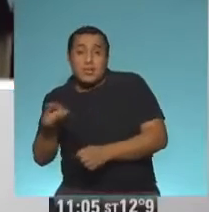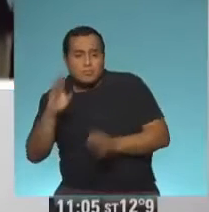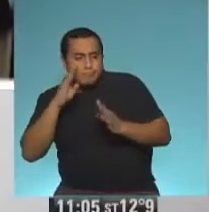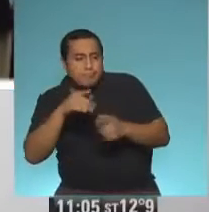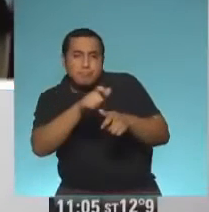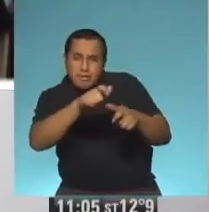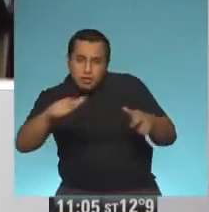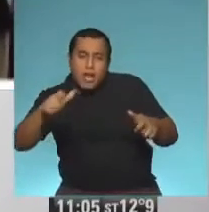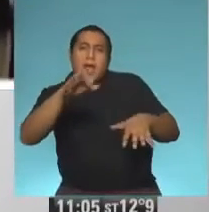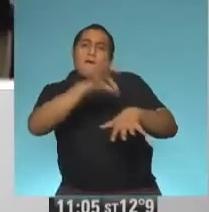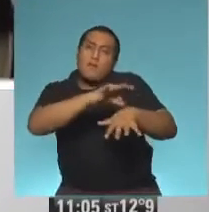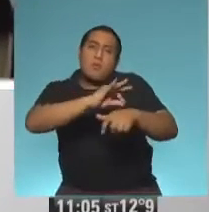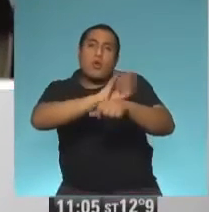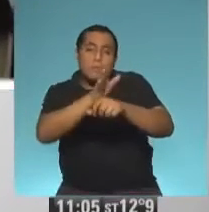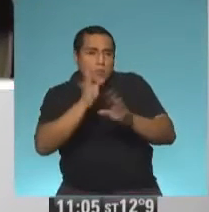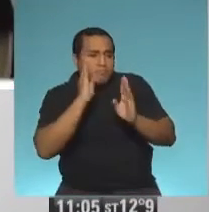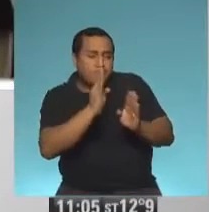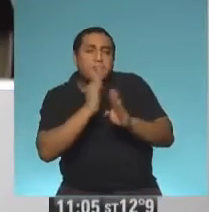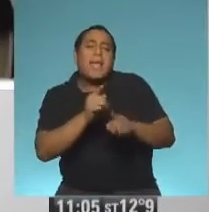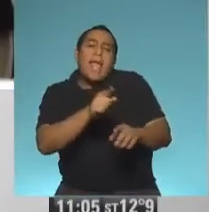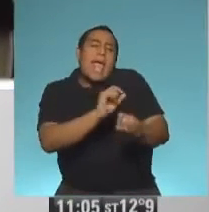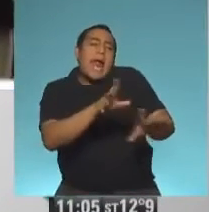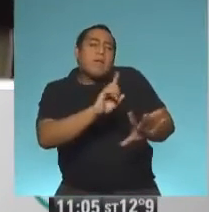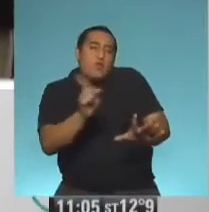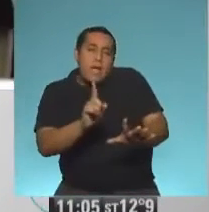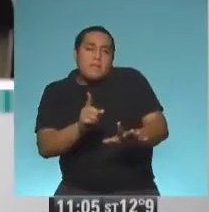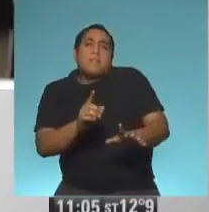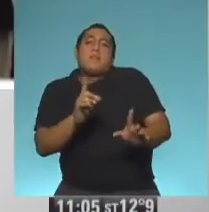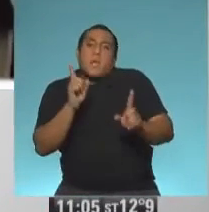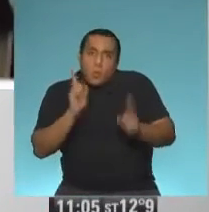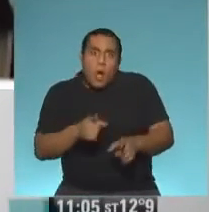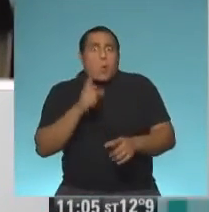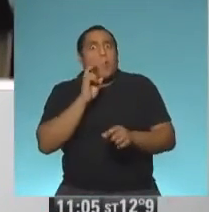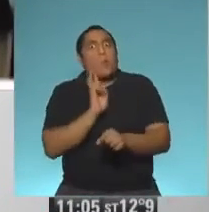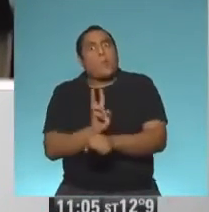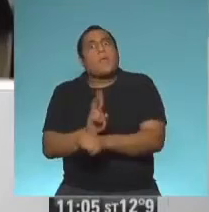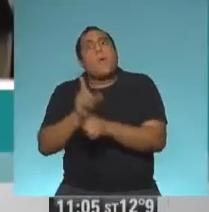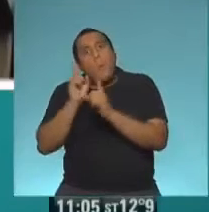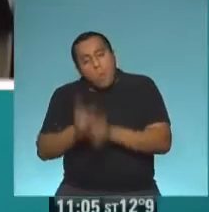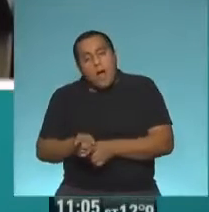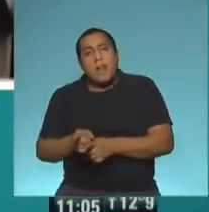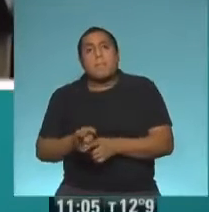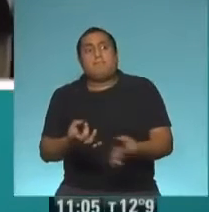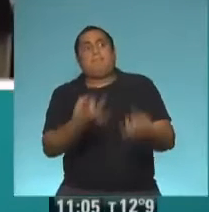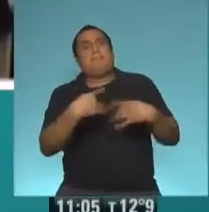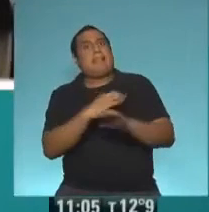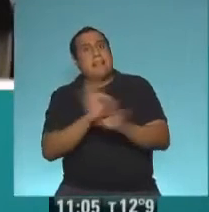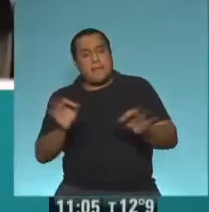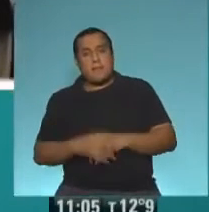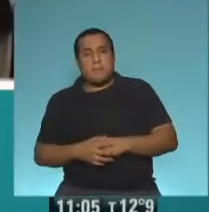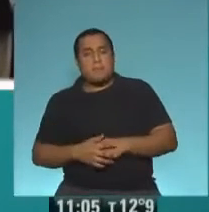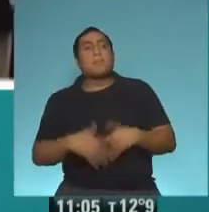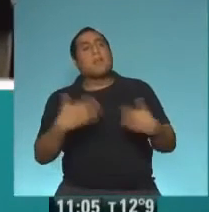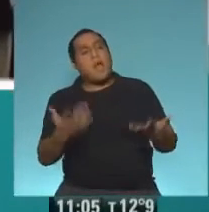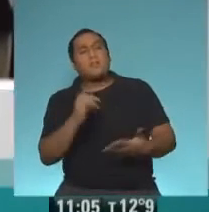coronavirus leves, digamos, que no requieren gran cuidado, lo que sí requiere mucho cuidado es que no nos contagiemos. Absolutamente.